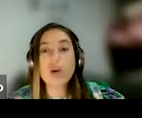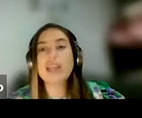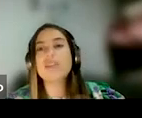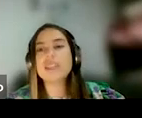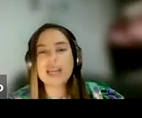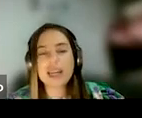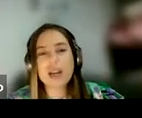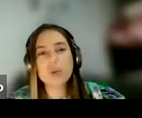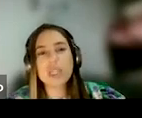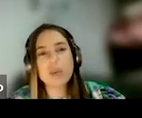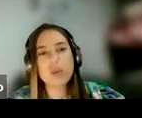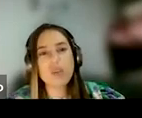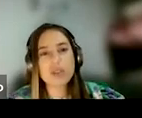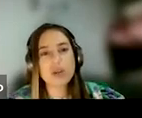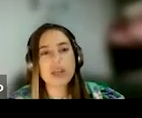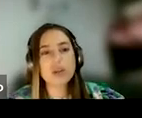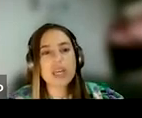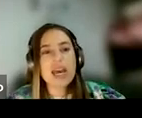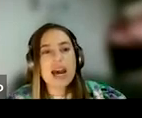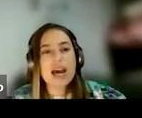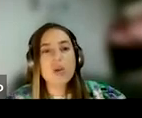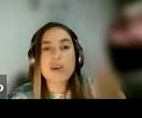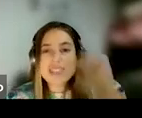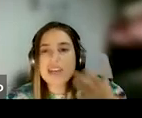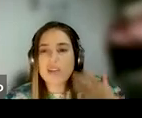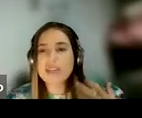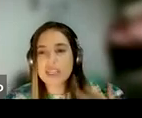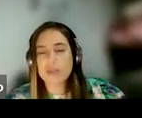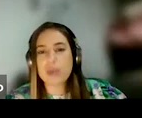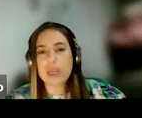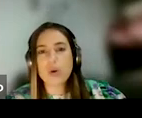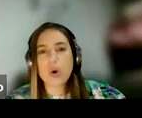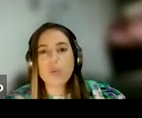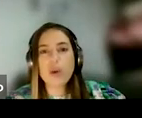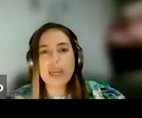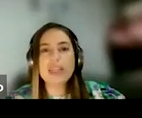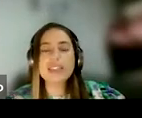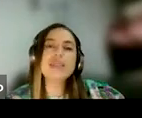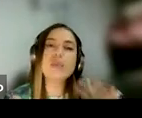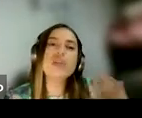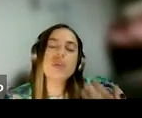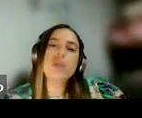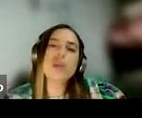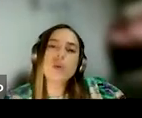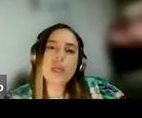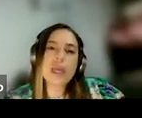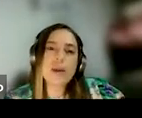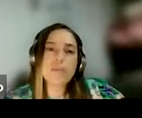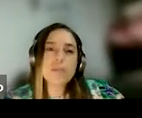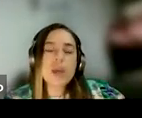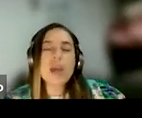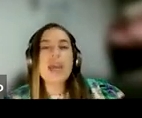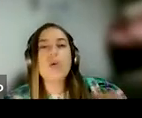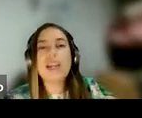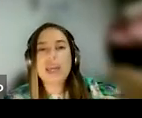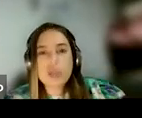a colectivizar algunos elementos relacionados a nuestra vivencia también como mujeres y ese posicionamiento que